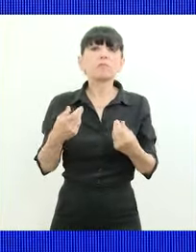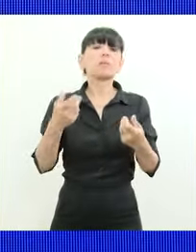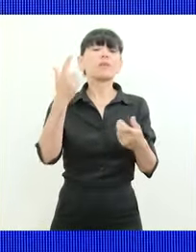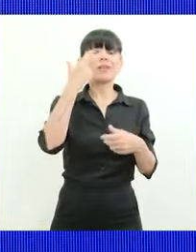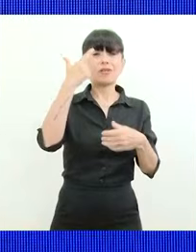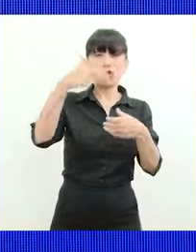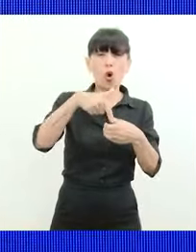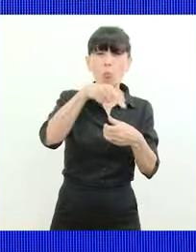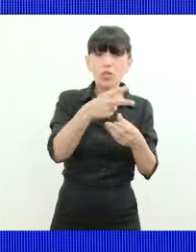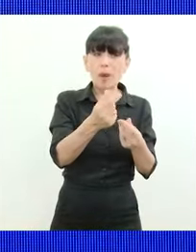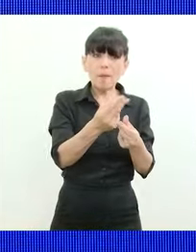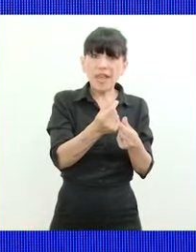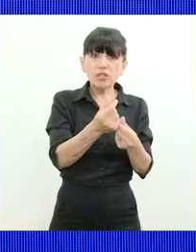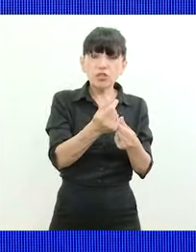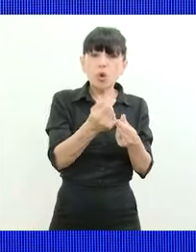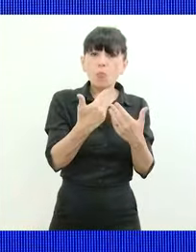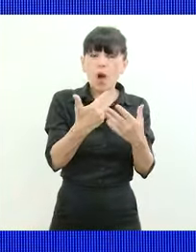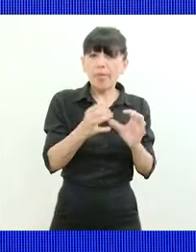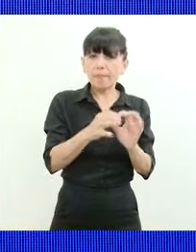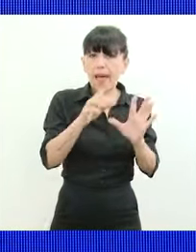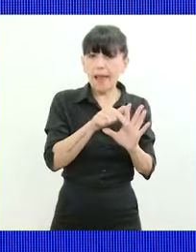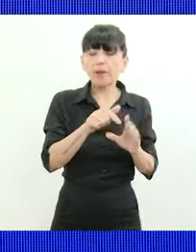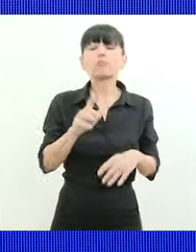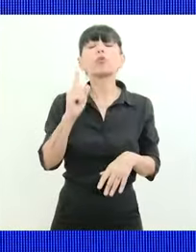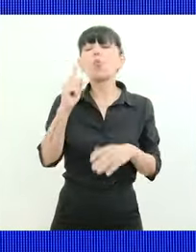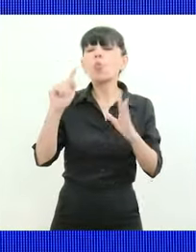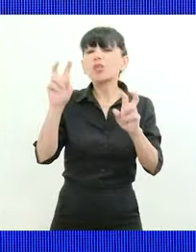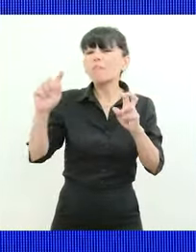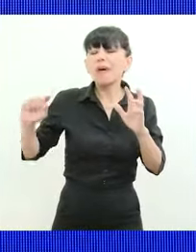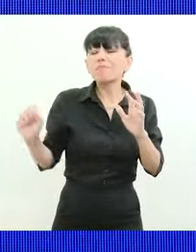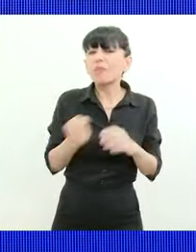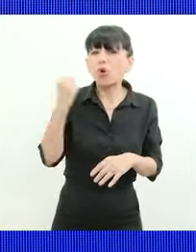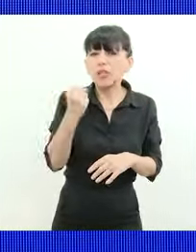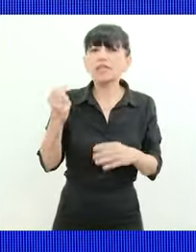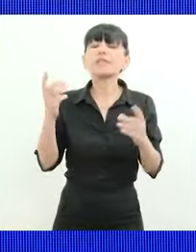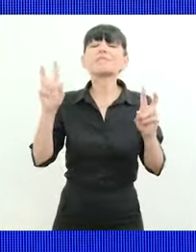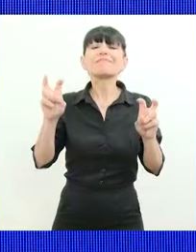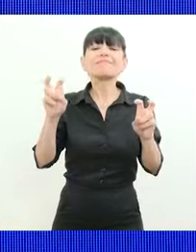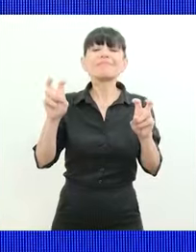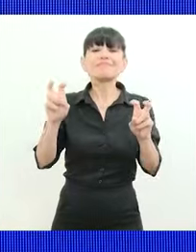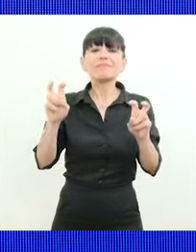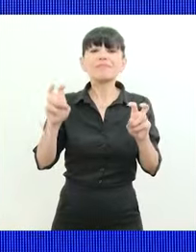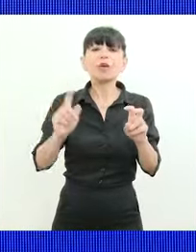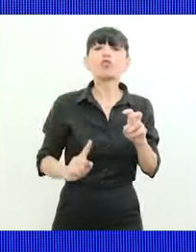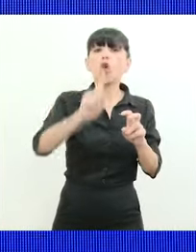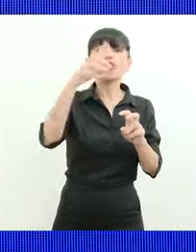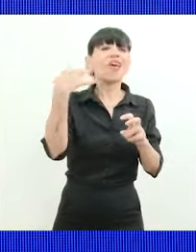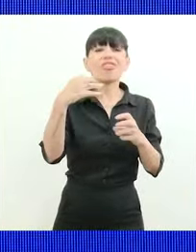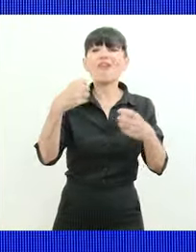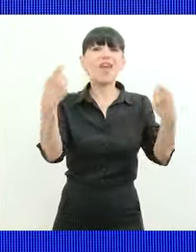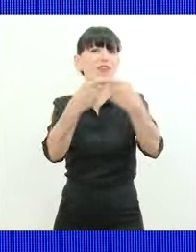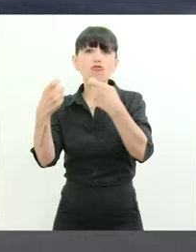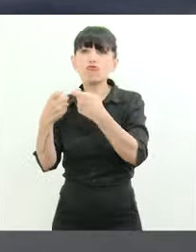combustibles. Después, obviamente, para mí hay un tema central que tiene que ver con la industrialización de todo el norte argentino.